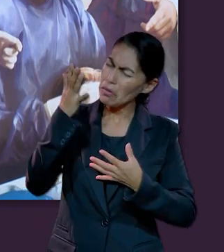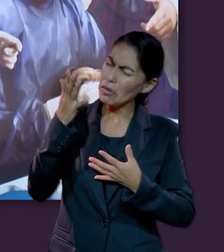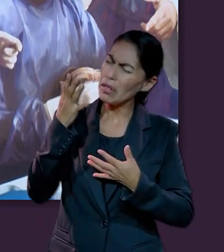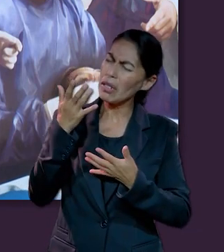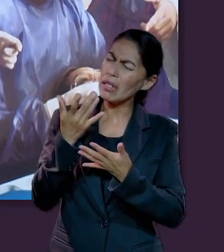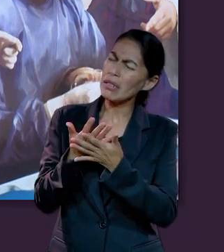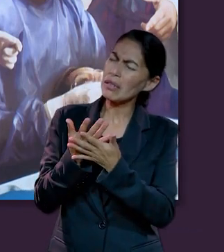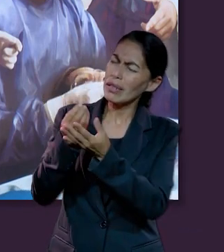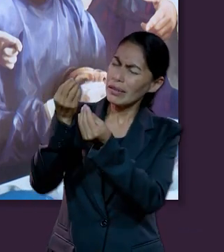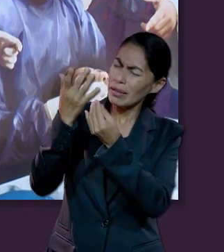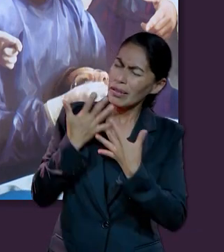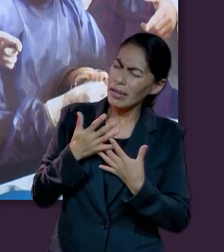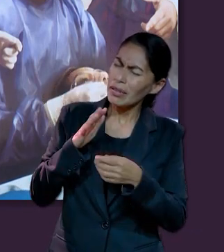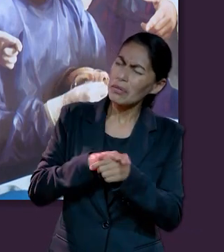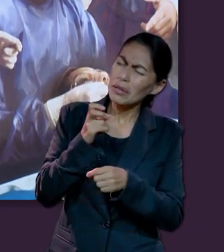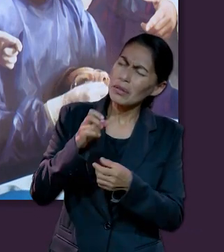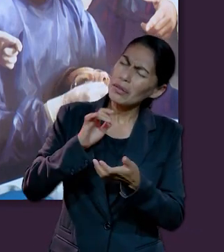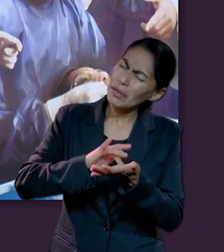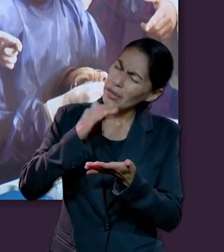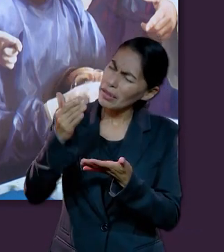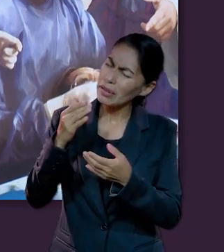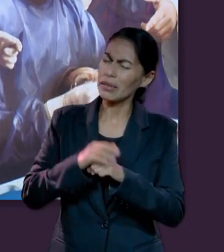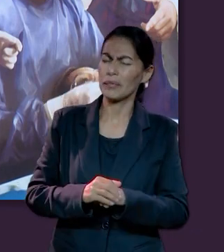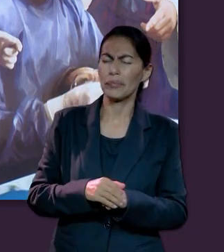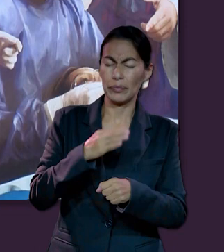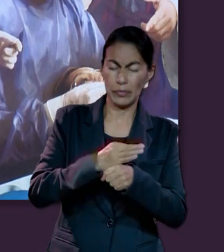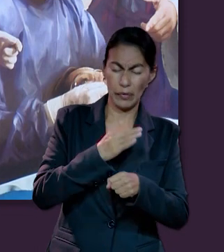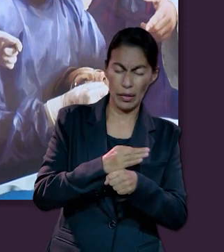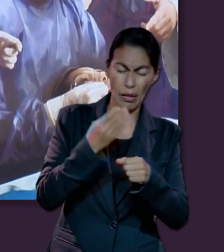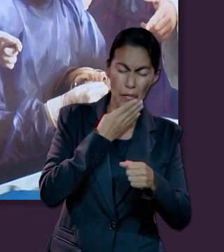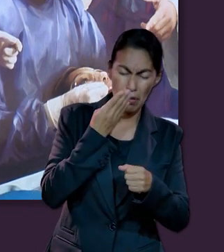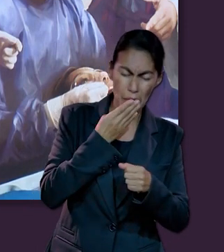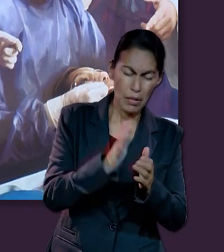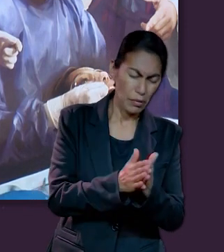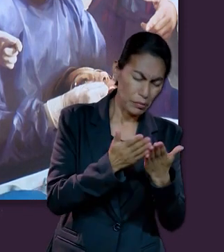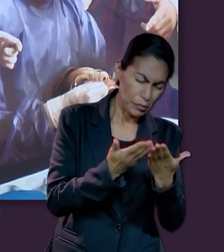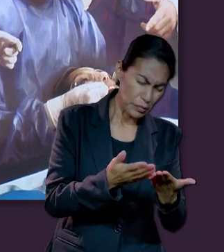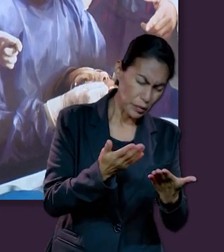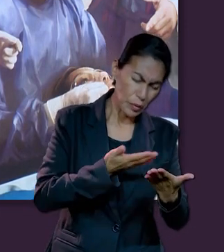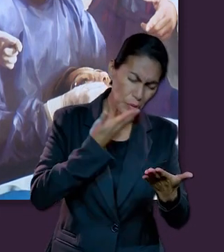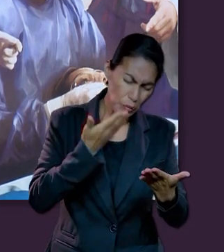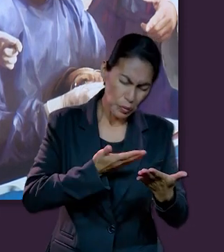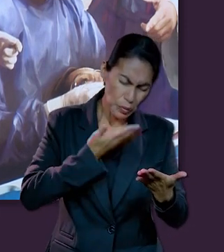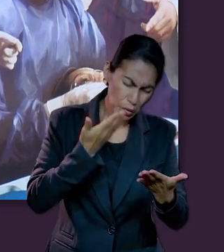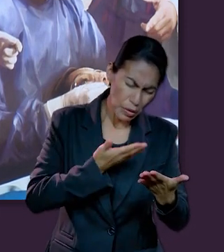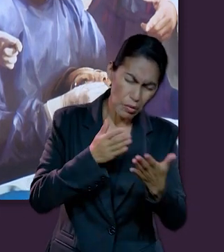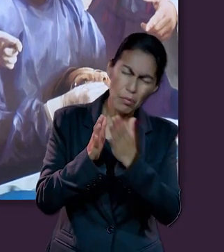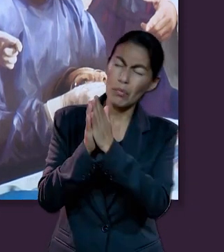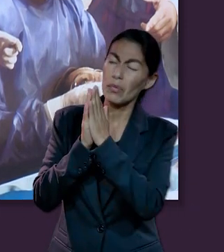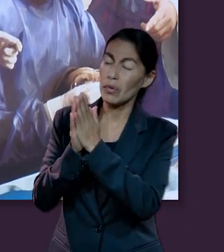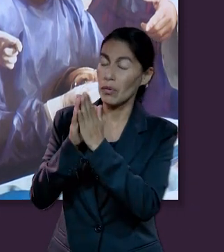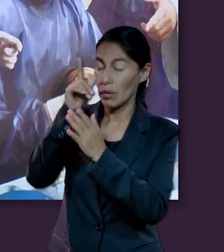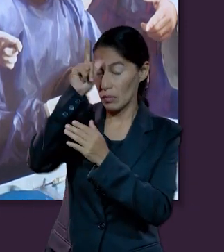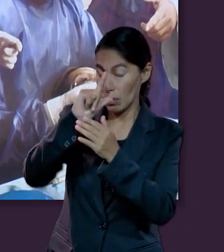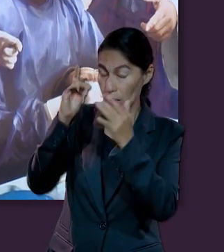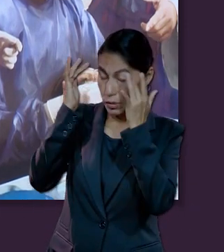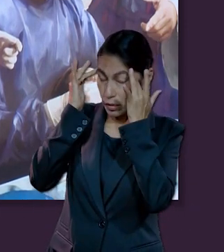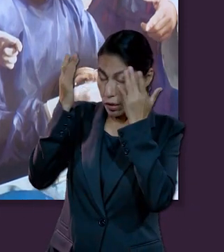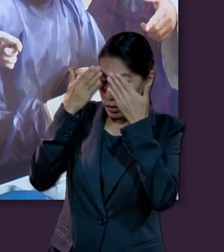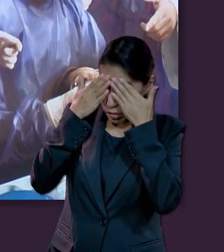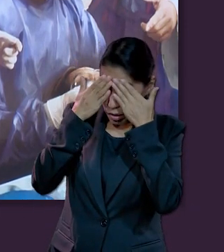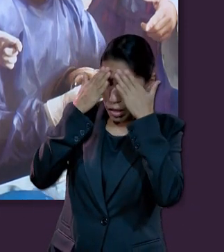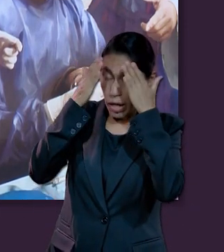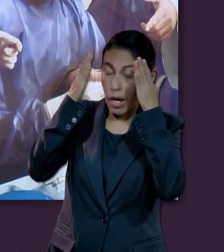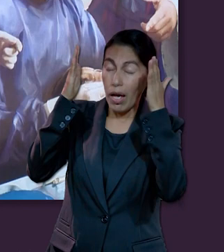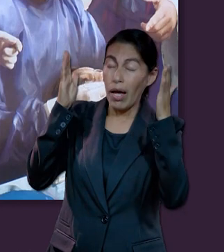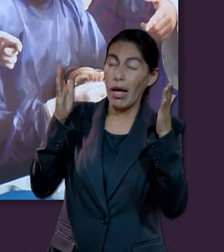futura. Te suplicamos que tu espíritu nos acompañe en este estudio para develar los secretos que hay en tu palabra que